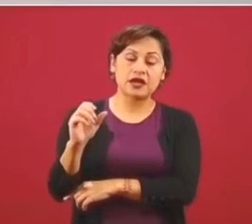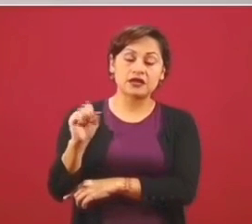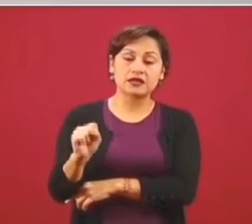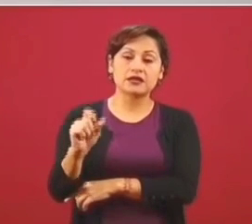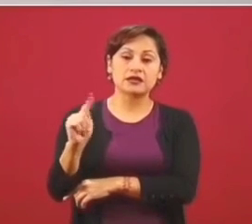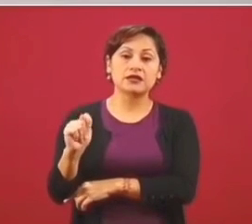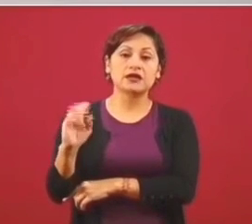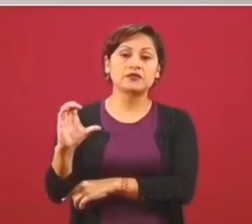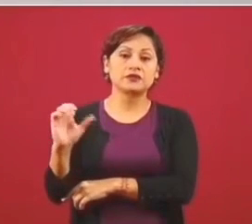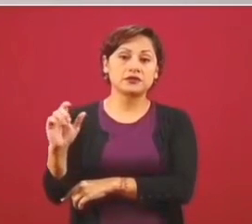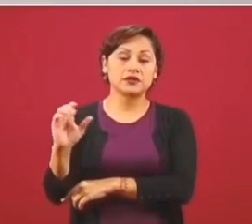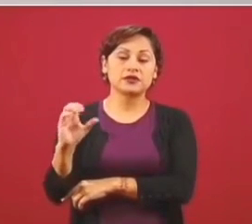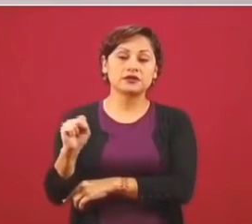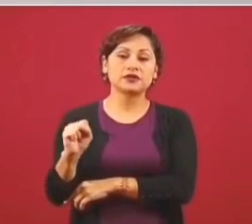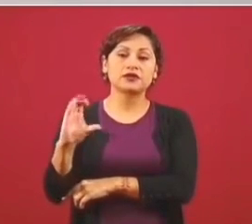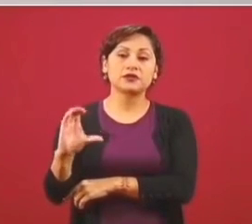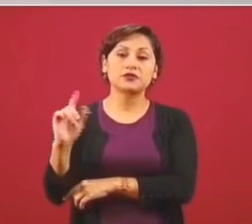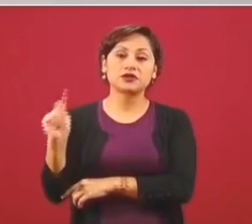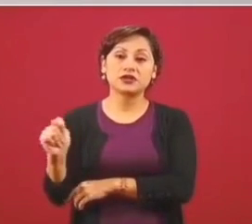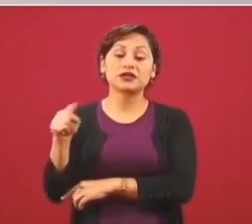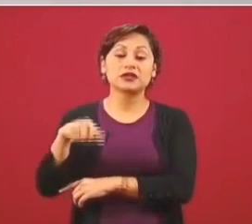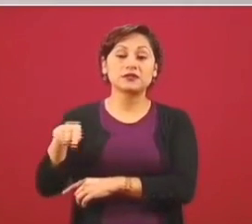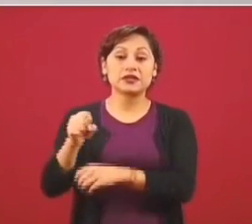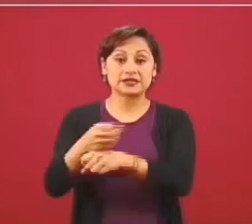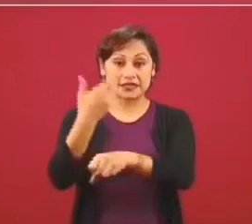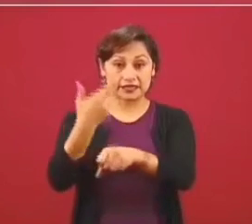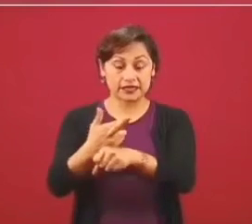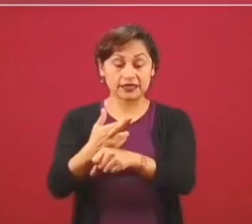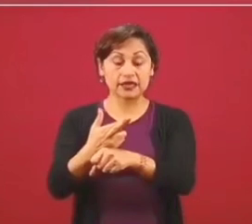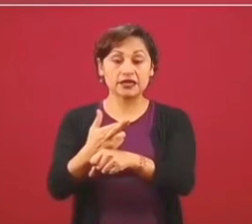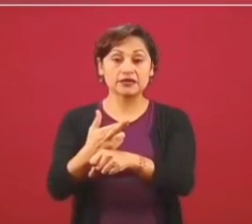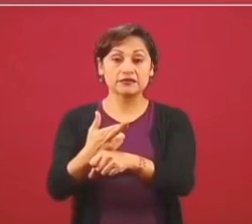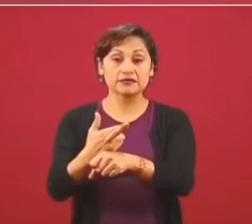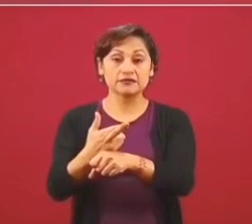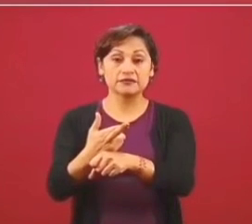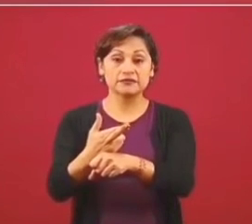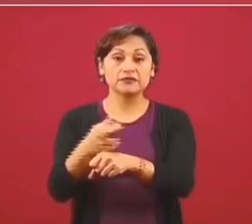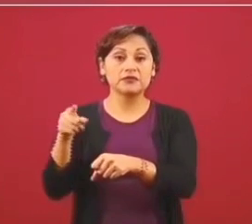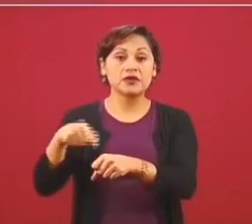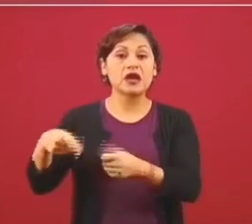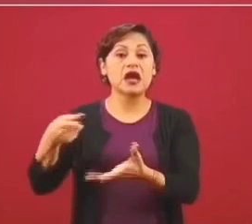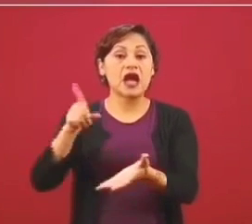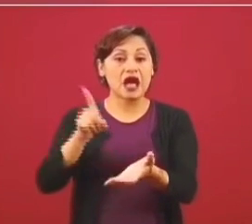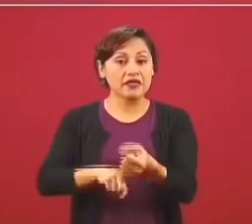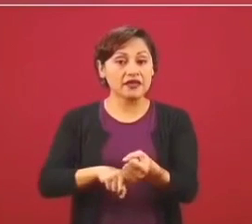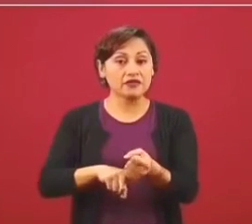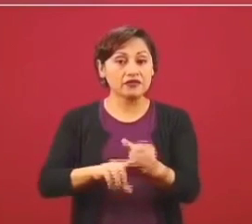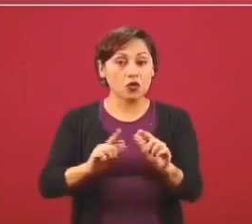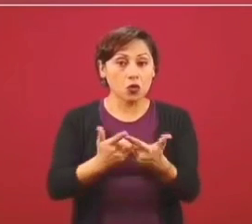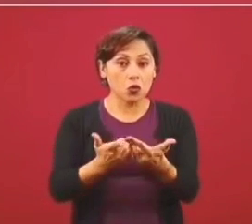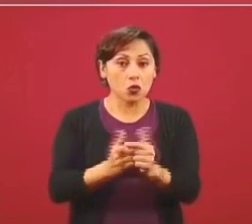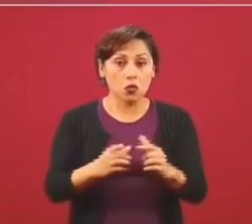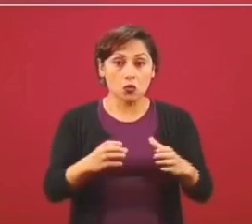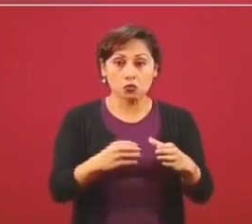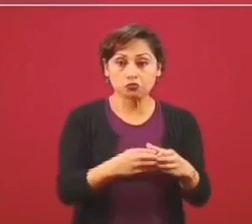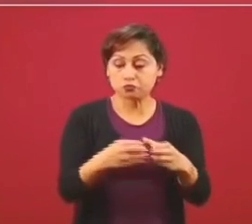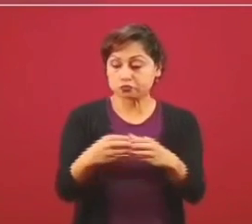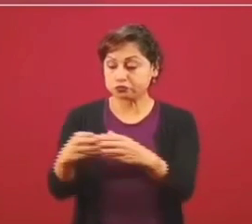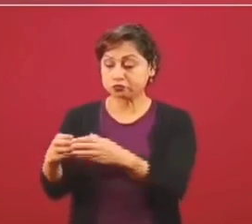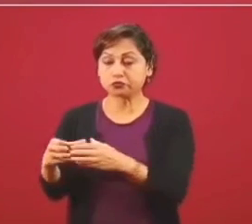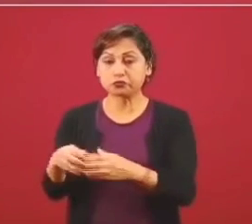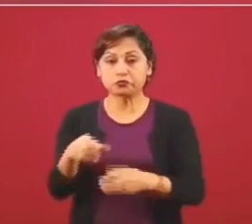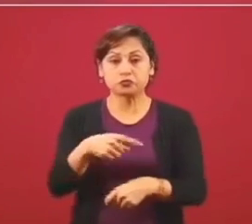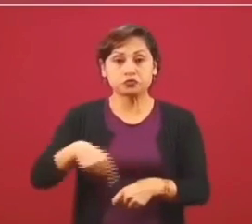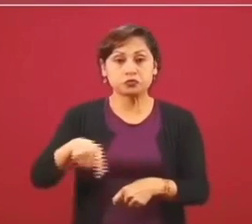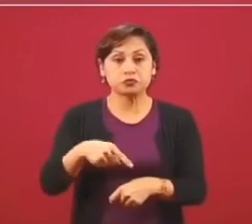Se crearon grupos para